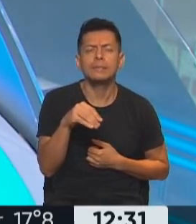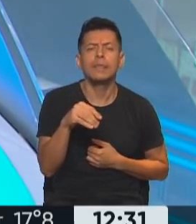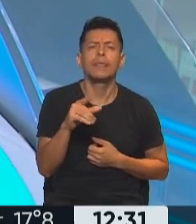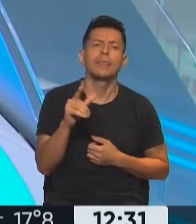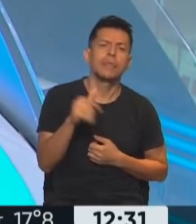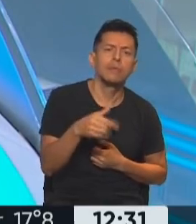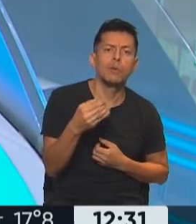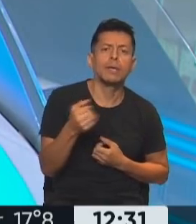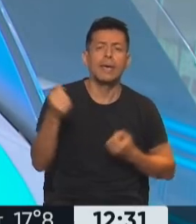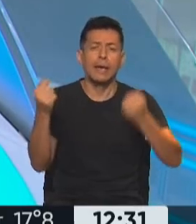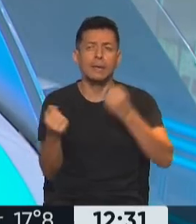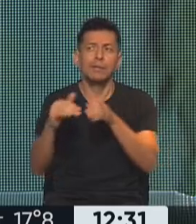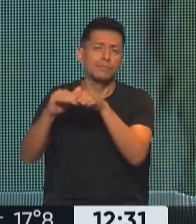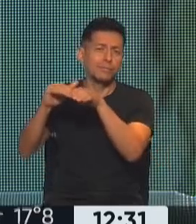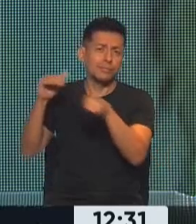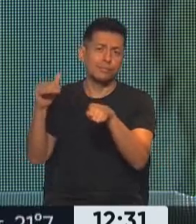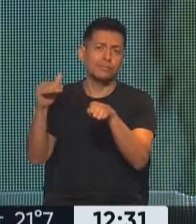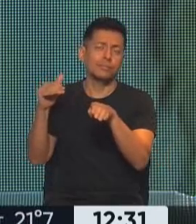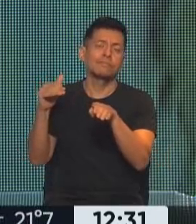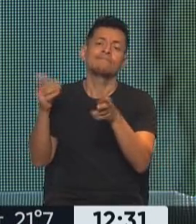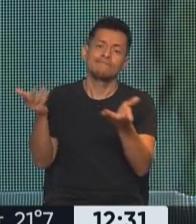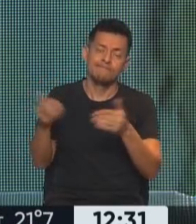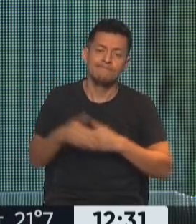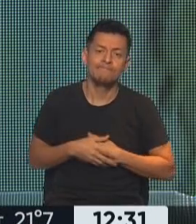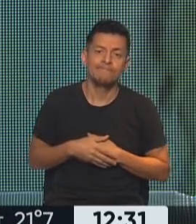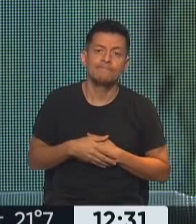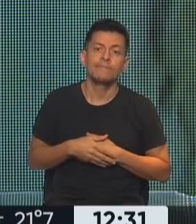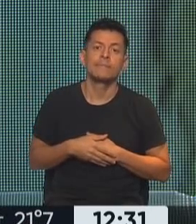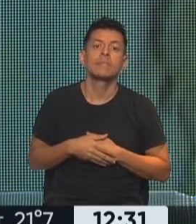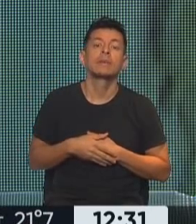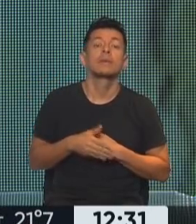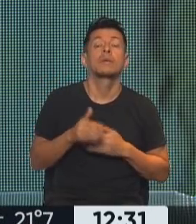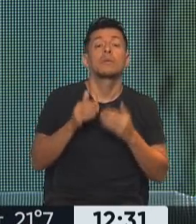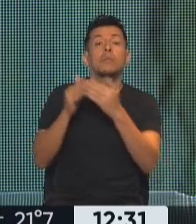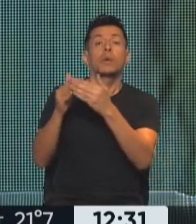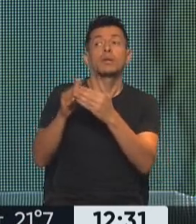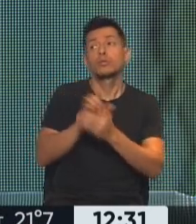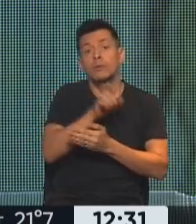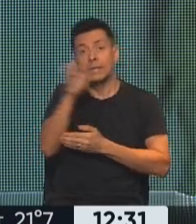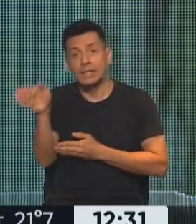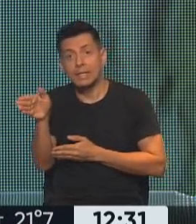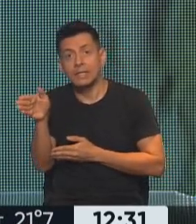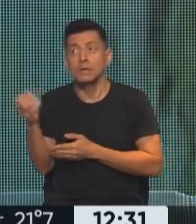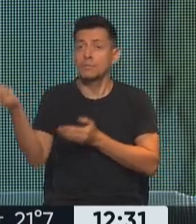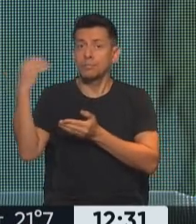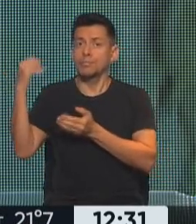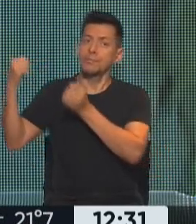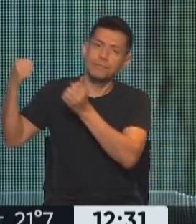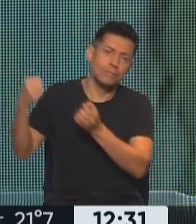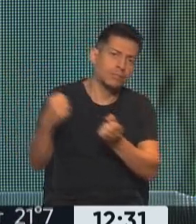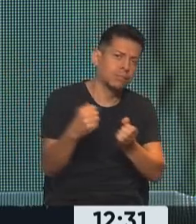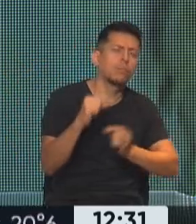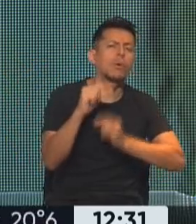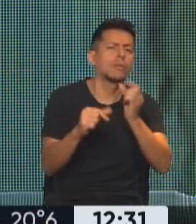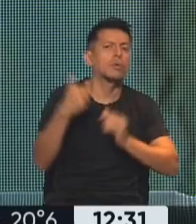camiones que están parados es el retorno a puertos y a partir de ahora se empieza a normalizar de a